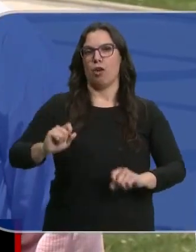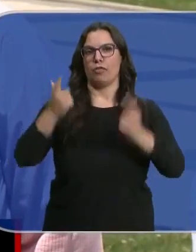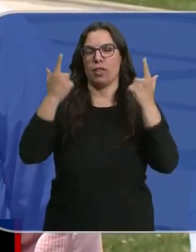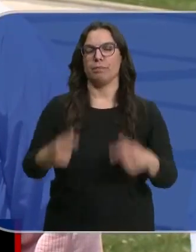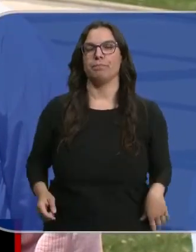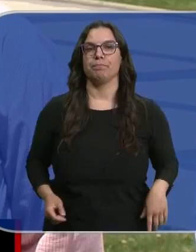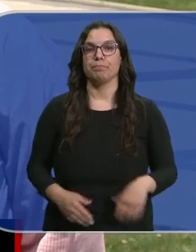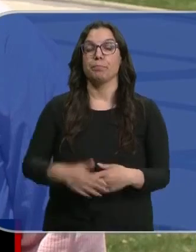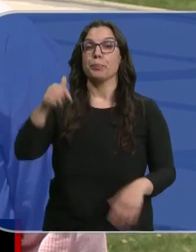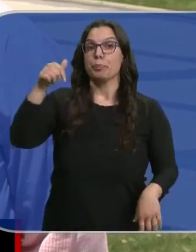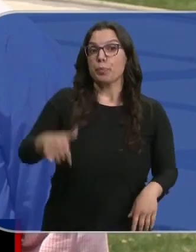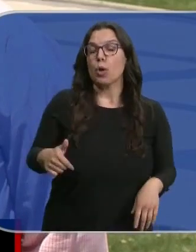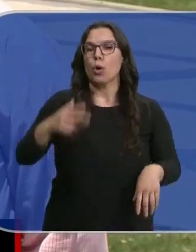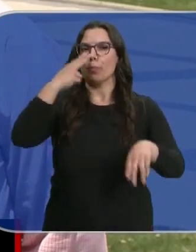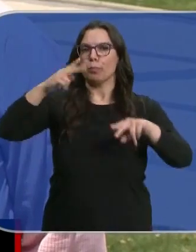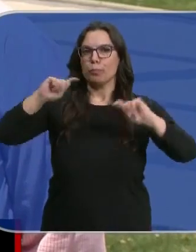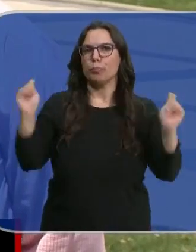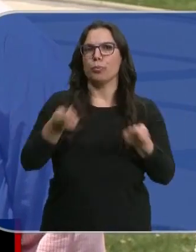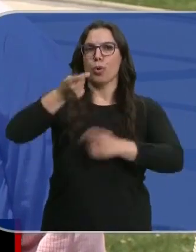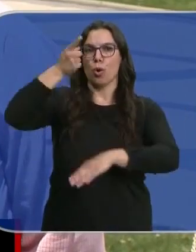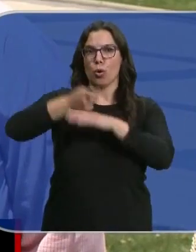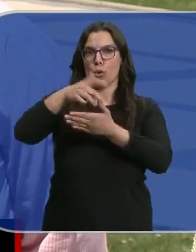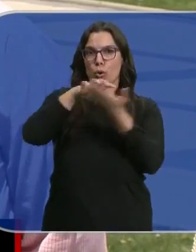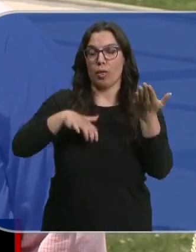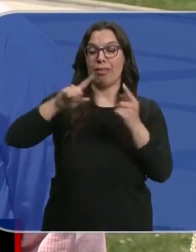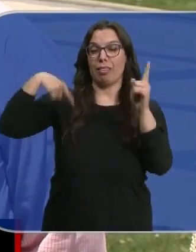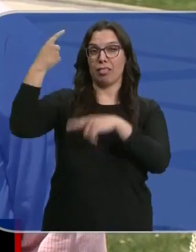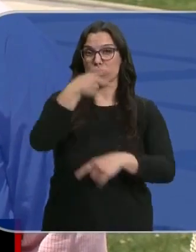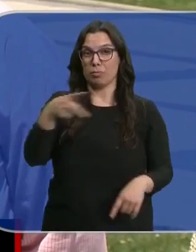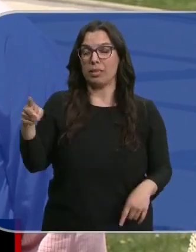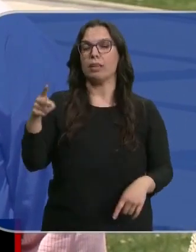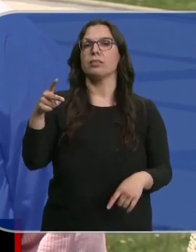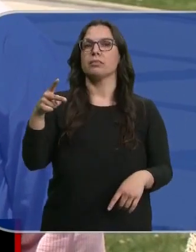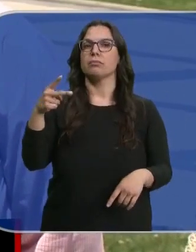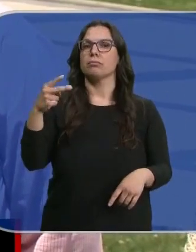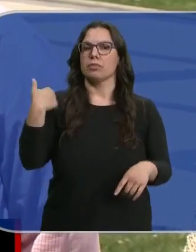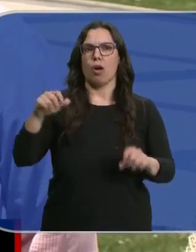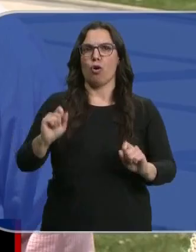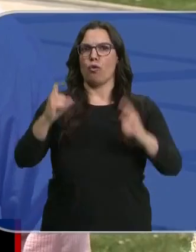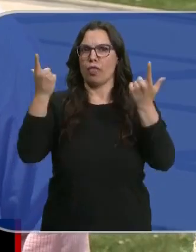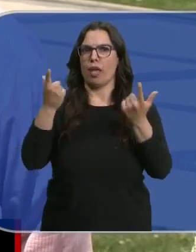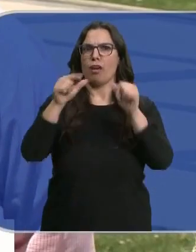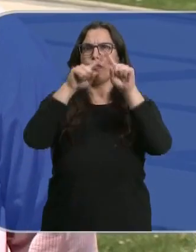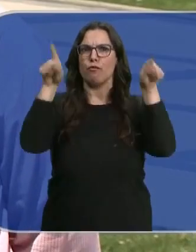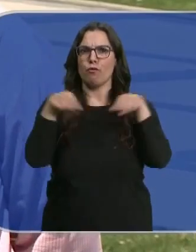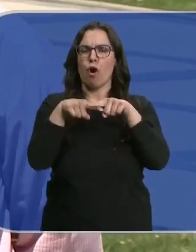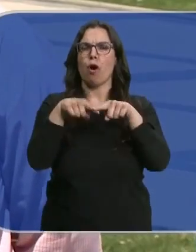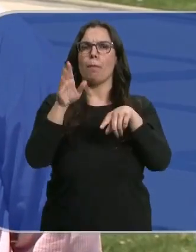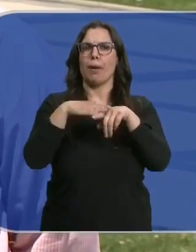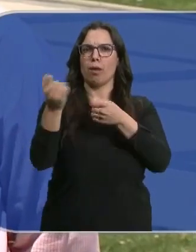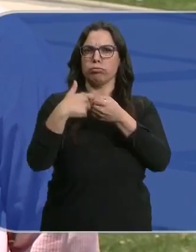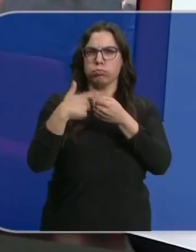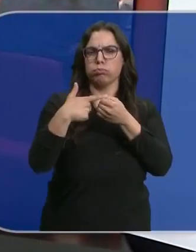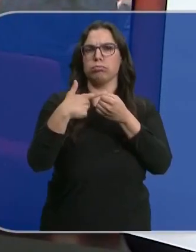Hoy hemos publicado la orden. Dentro de dos semanas estarán a disposición los formularios para los